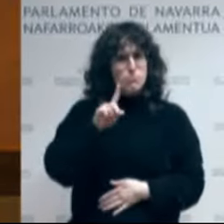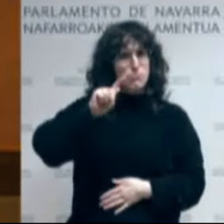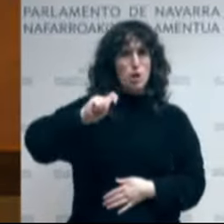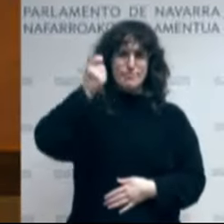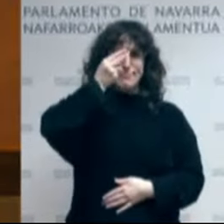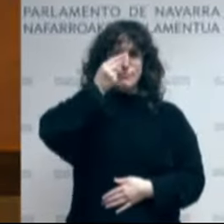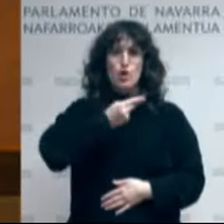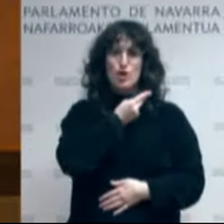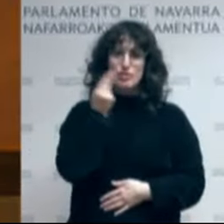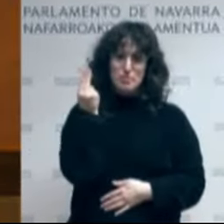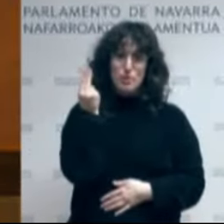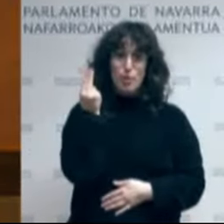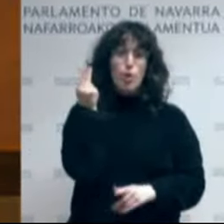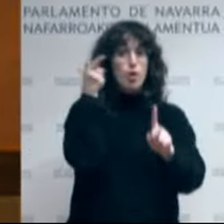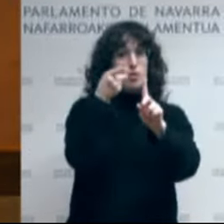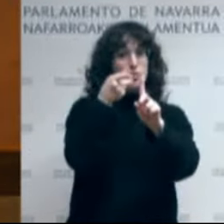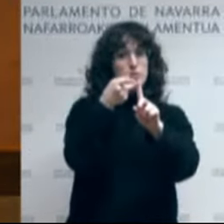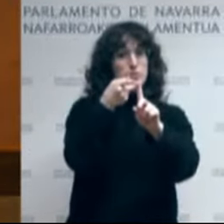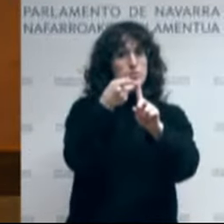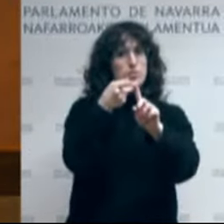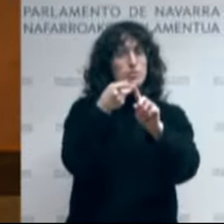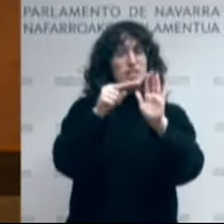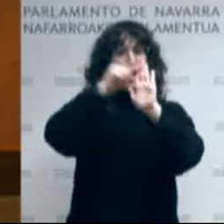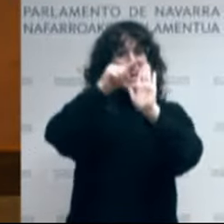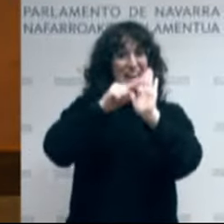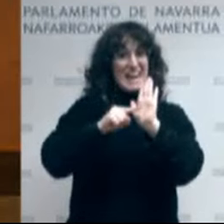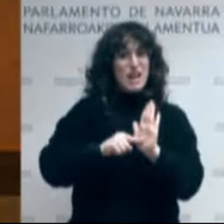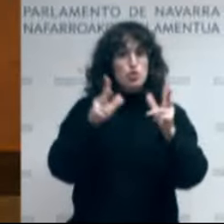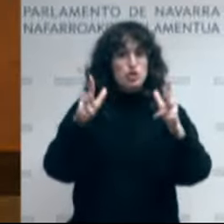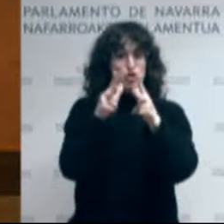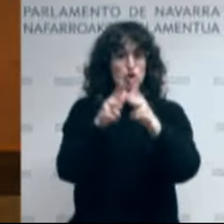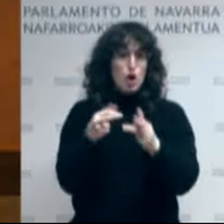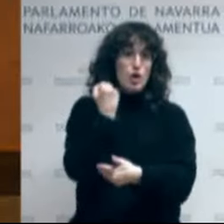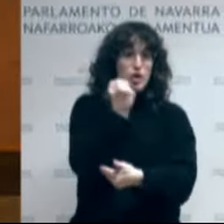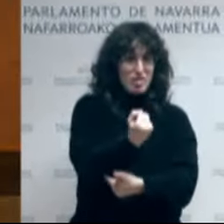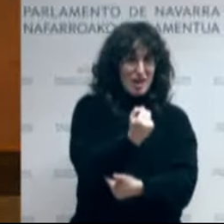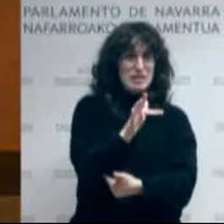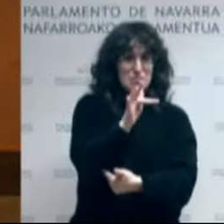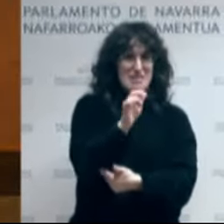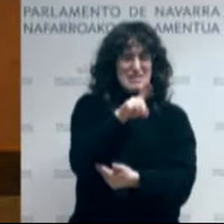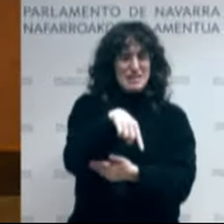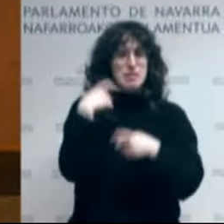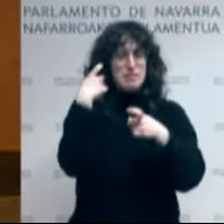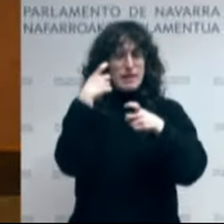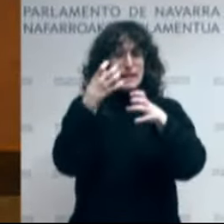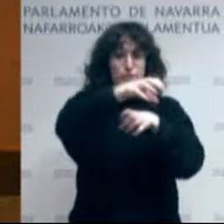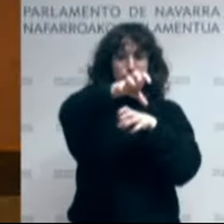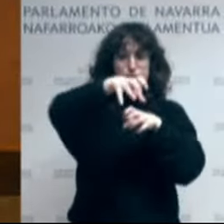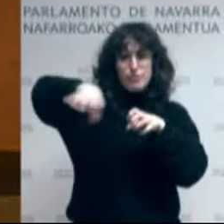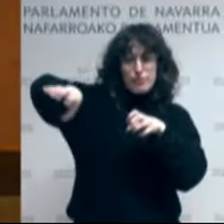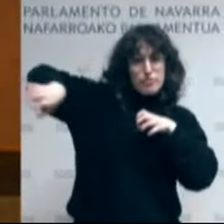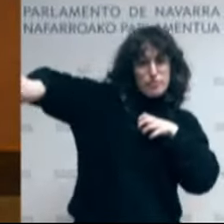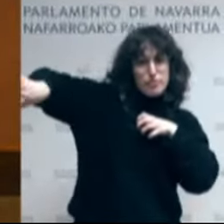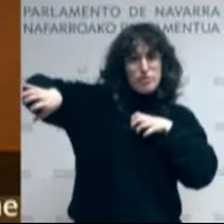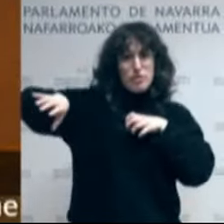compromiso para el establecimiento de nuevas cláusulas sociales y de deslocalización en las subvenciones públicas